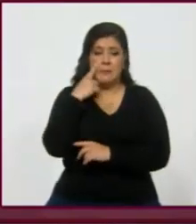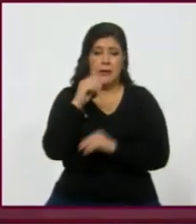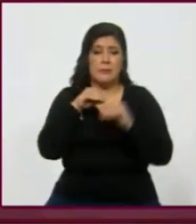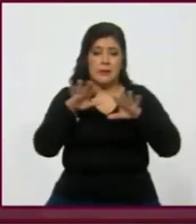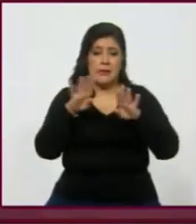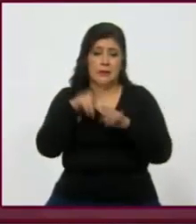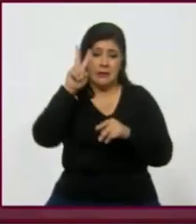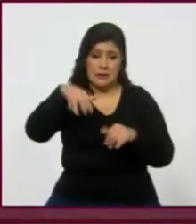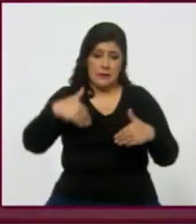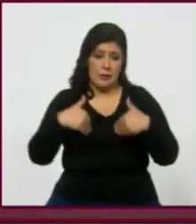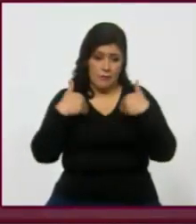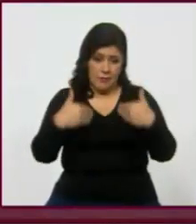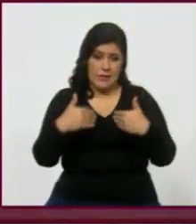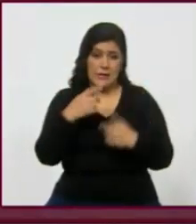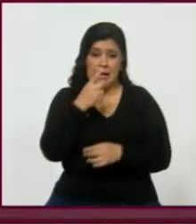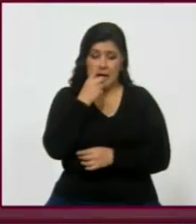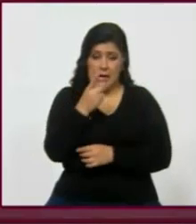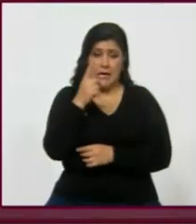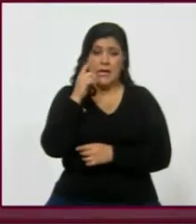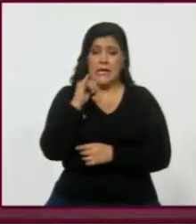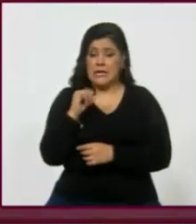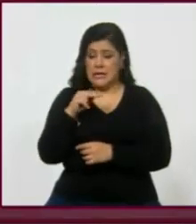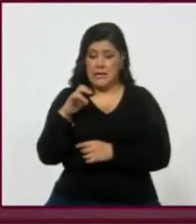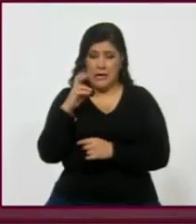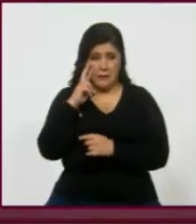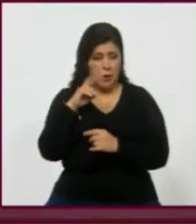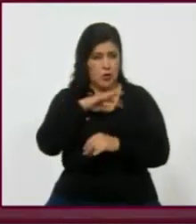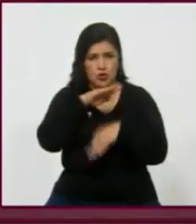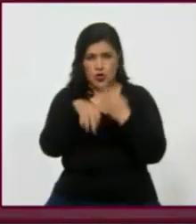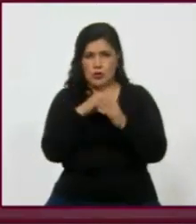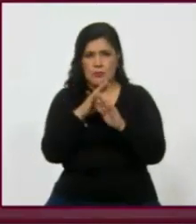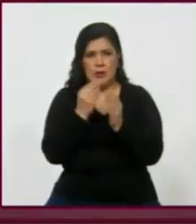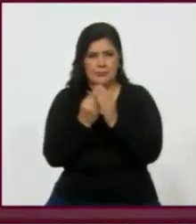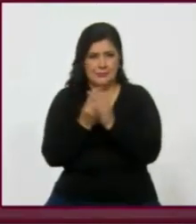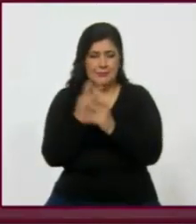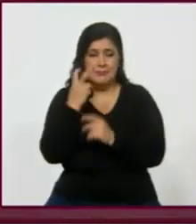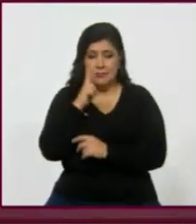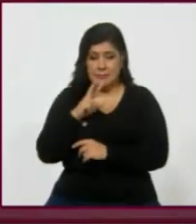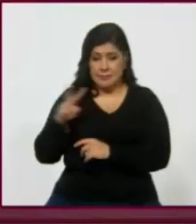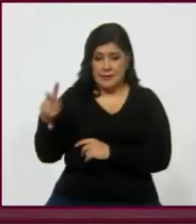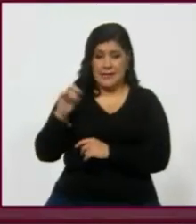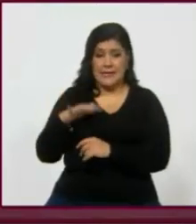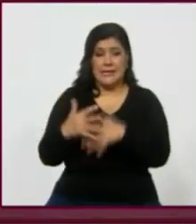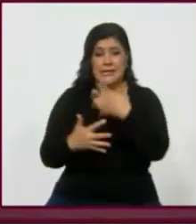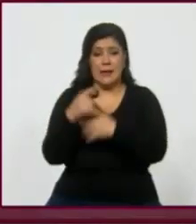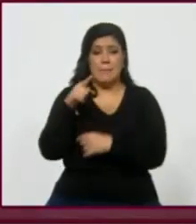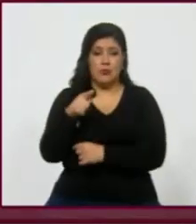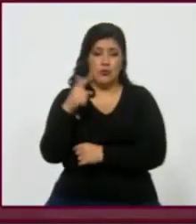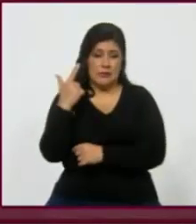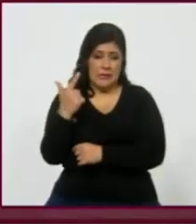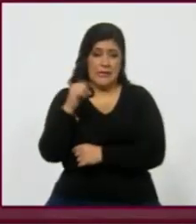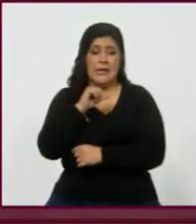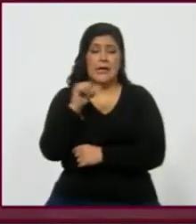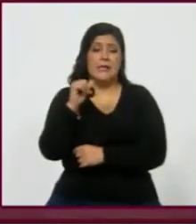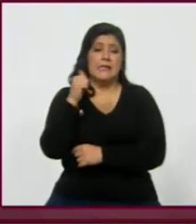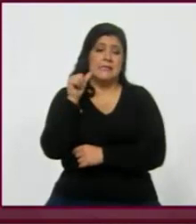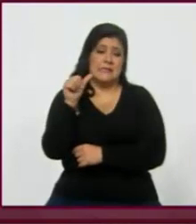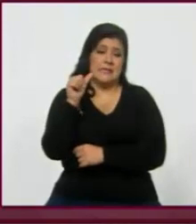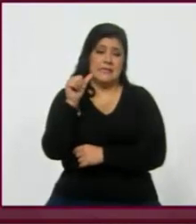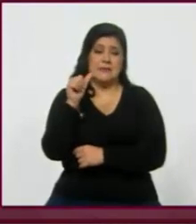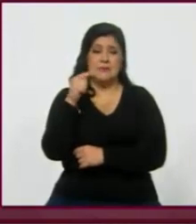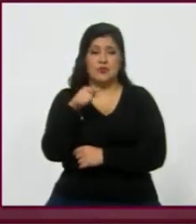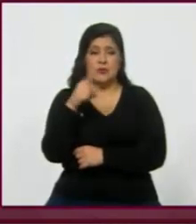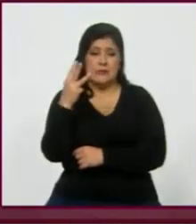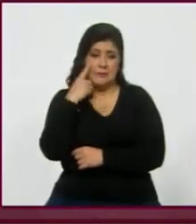que te dice el INE... Todos, ¿verdad? Casi, ¿no? Todos. En todos los casos. Sí, para ver, este es entre 15.7 y 16.3. ¿Y fue 16.4? ¿De dónde